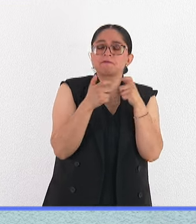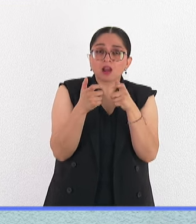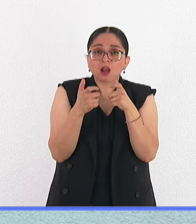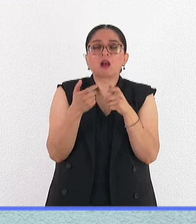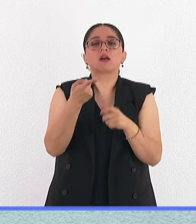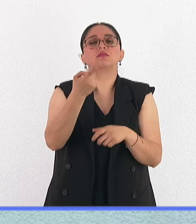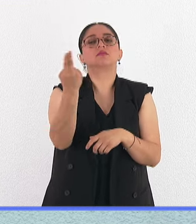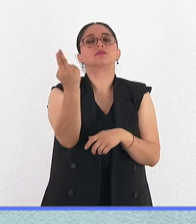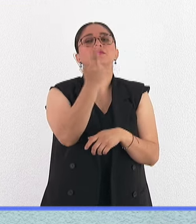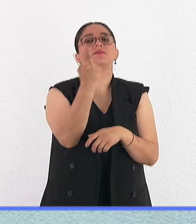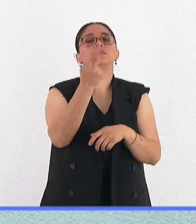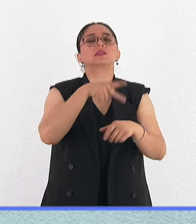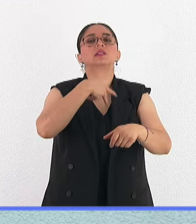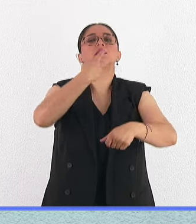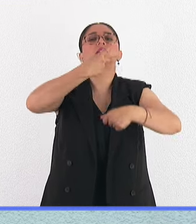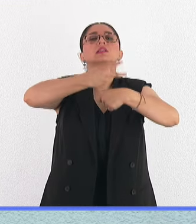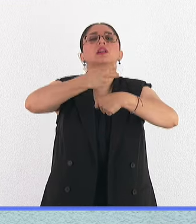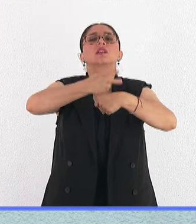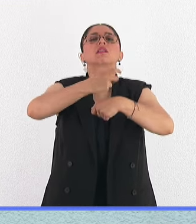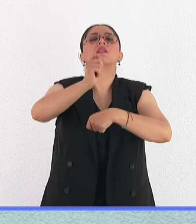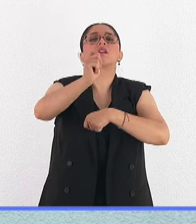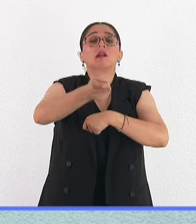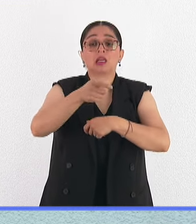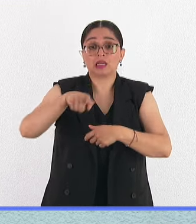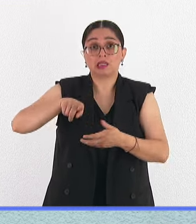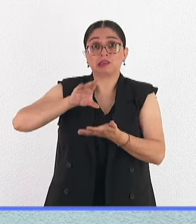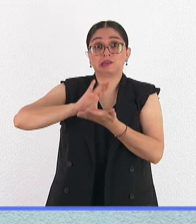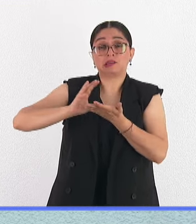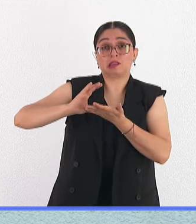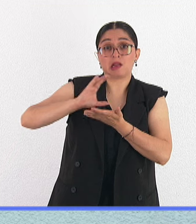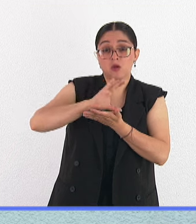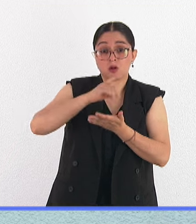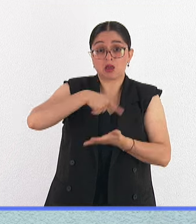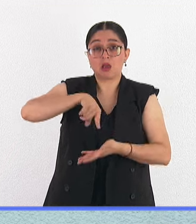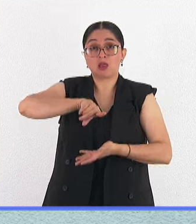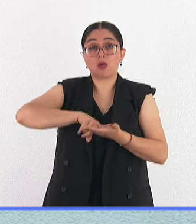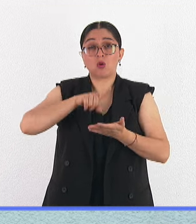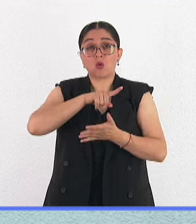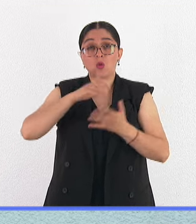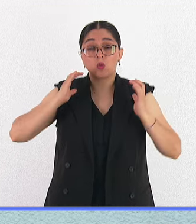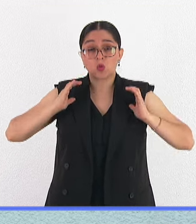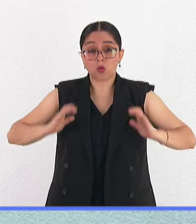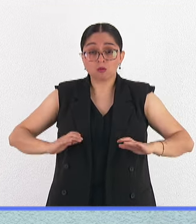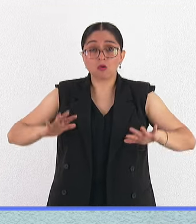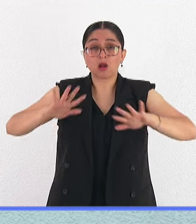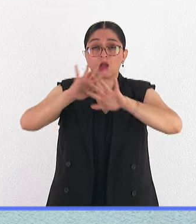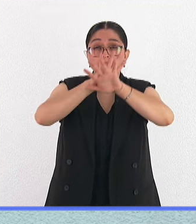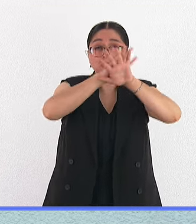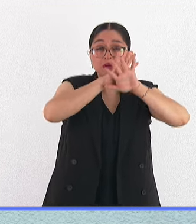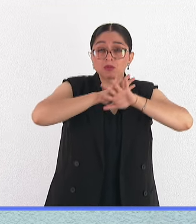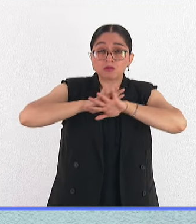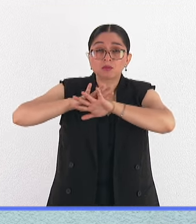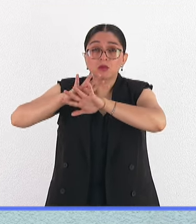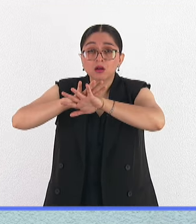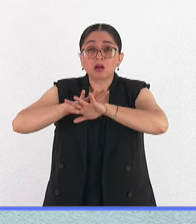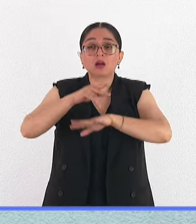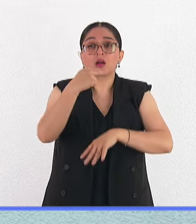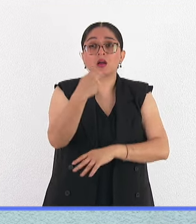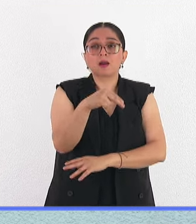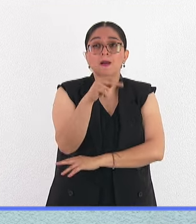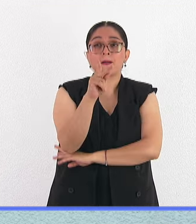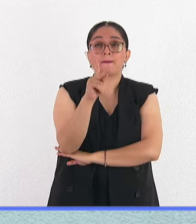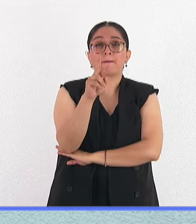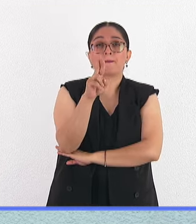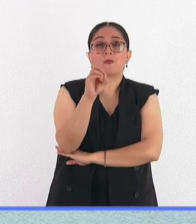un segundo paso. Cuando las células de nuestro cuerpo que tienen suficientes mutaciones se exponen a una sustancia que llamamos